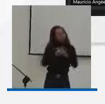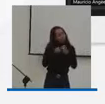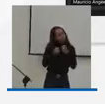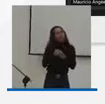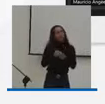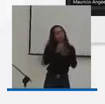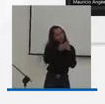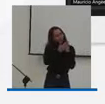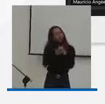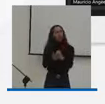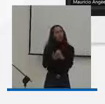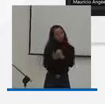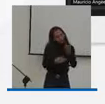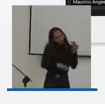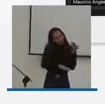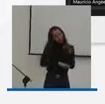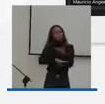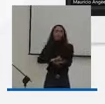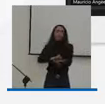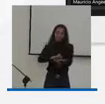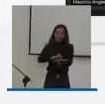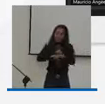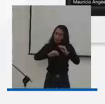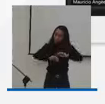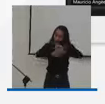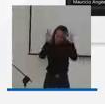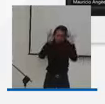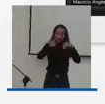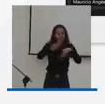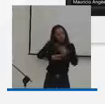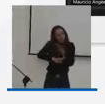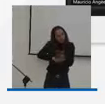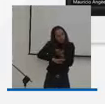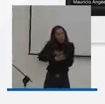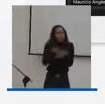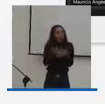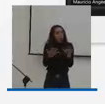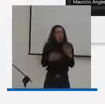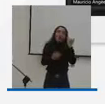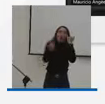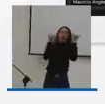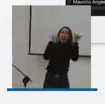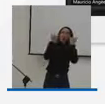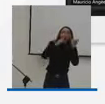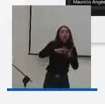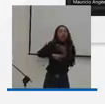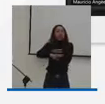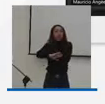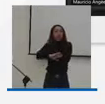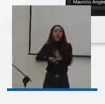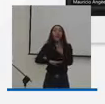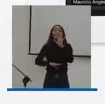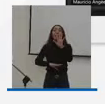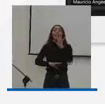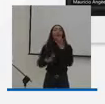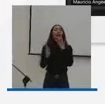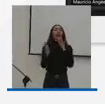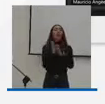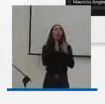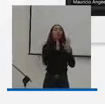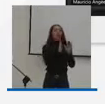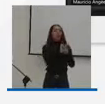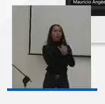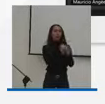ayudando y contribuyendo y haciendo propuestas. Porque una cosa es el deporte de